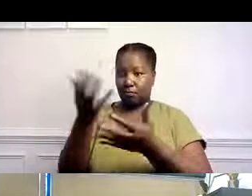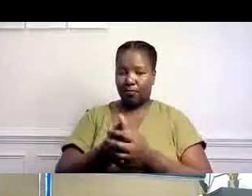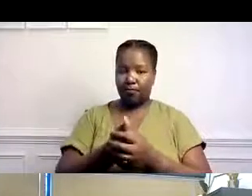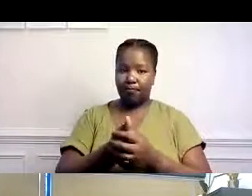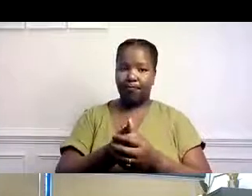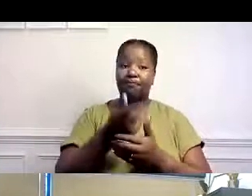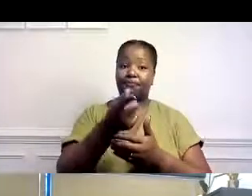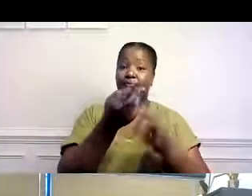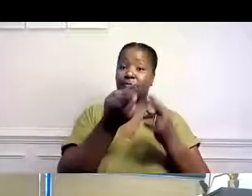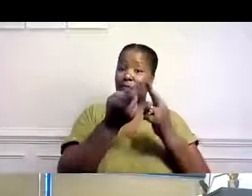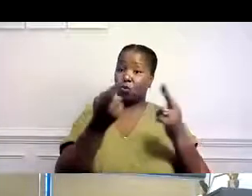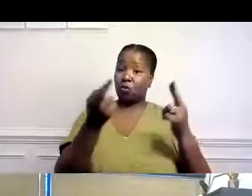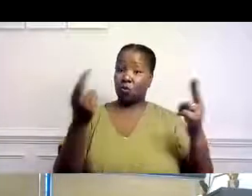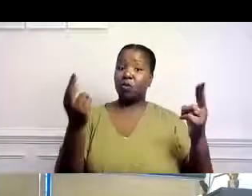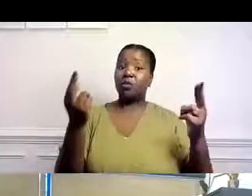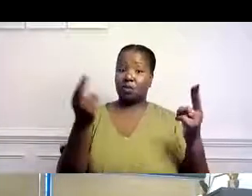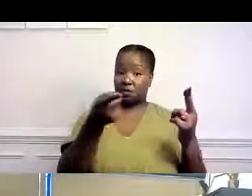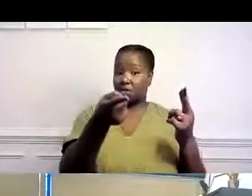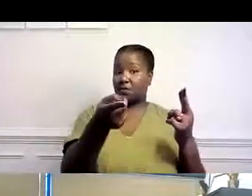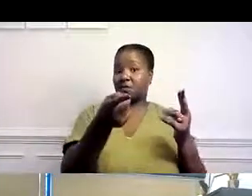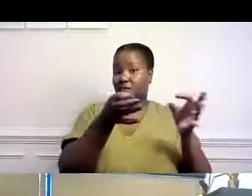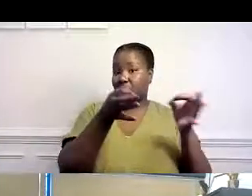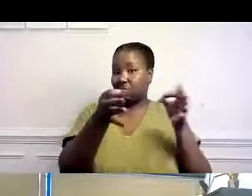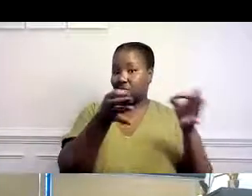página, por favor. Aquí hay algunos recursos.